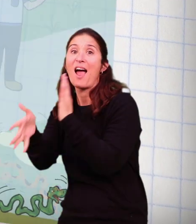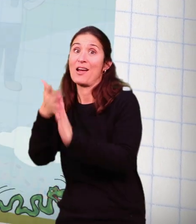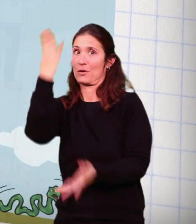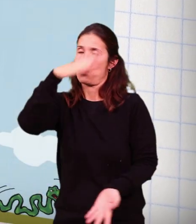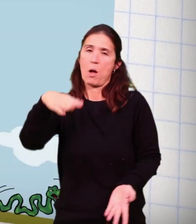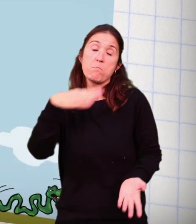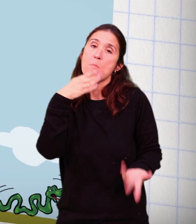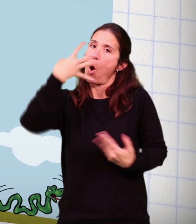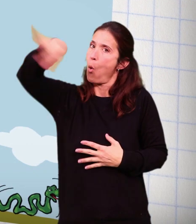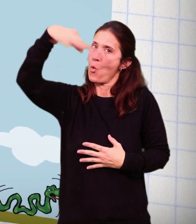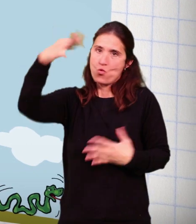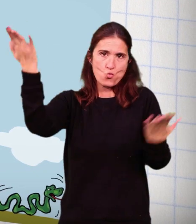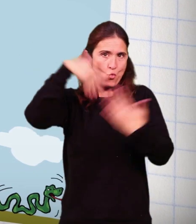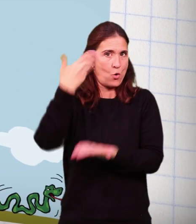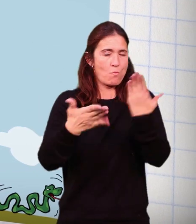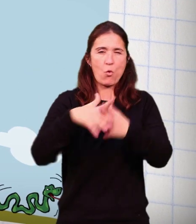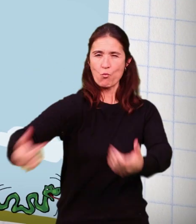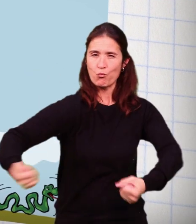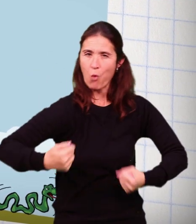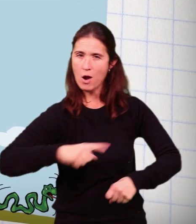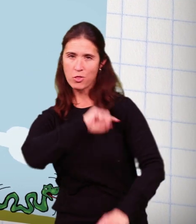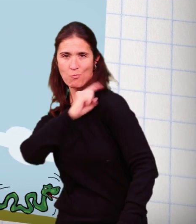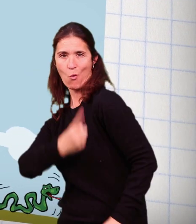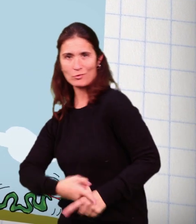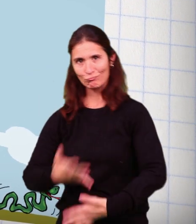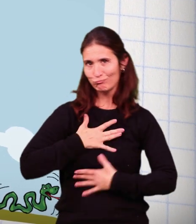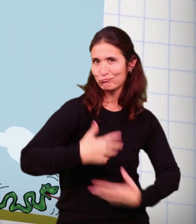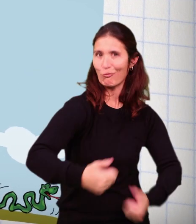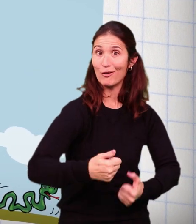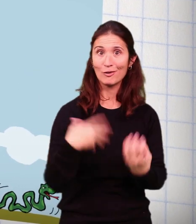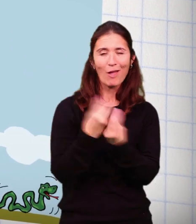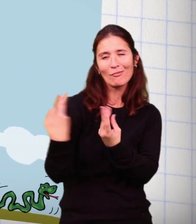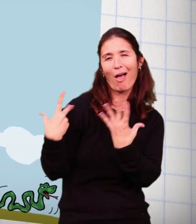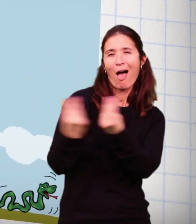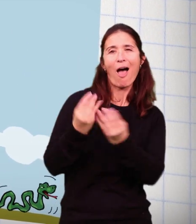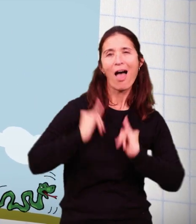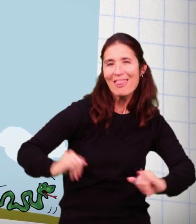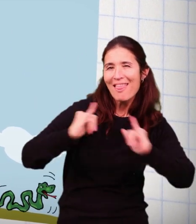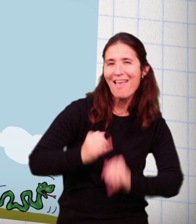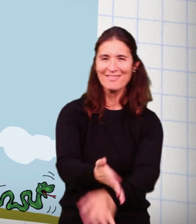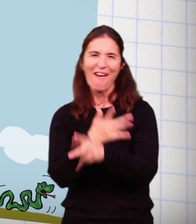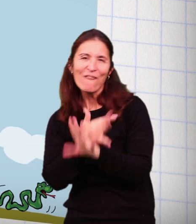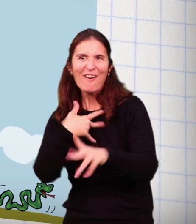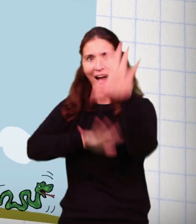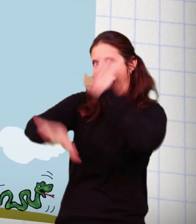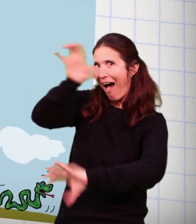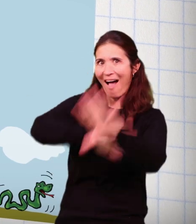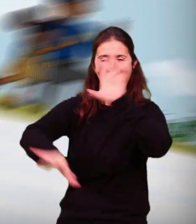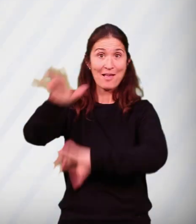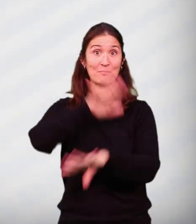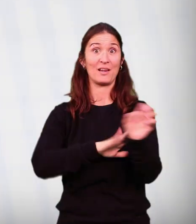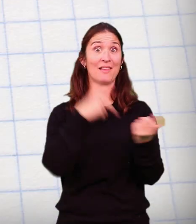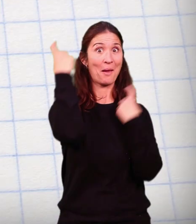papás no tienen comparación. Son fuertes, deportistas, valientes. Con ellos se divierten, juegan y aprenden.